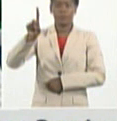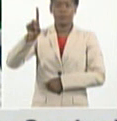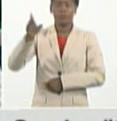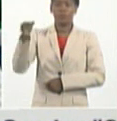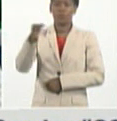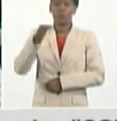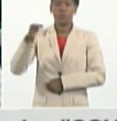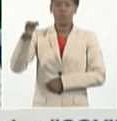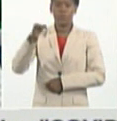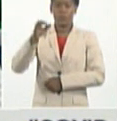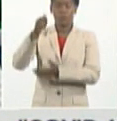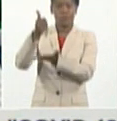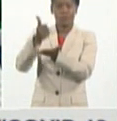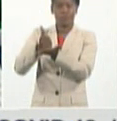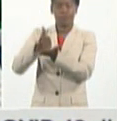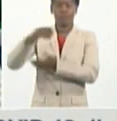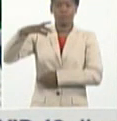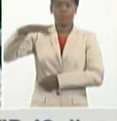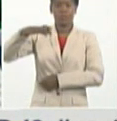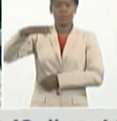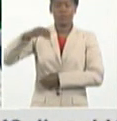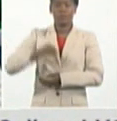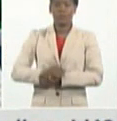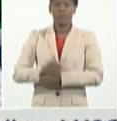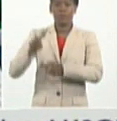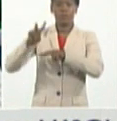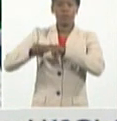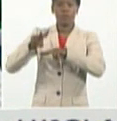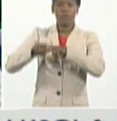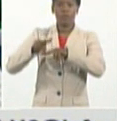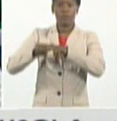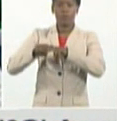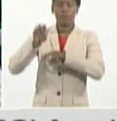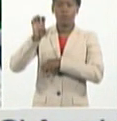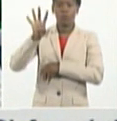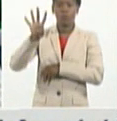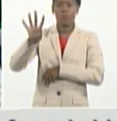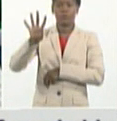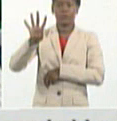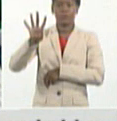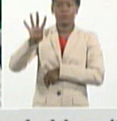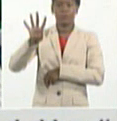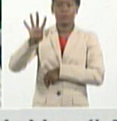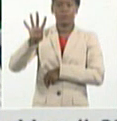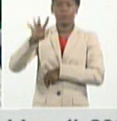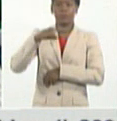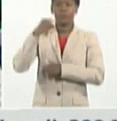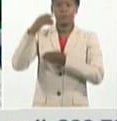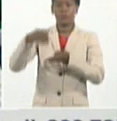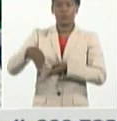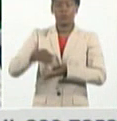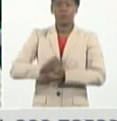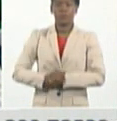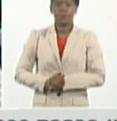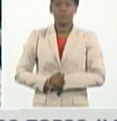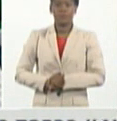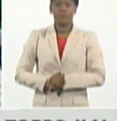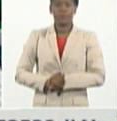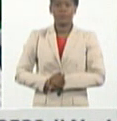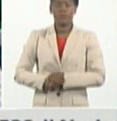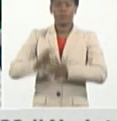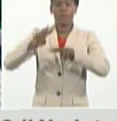municipio de Pinar. De la provincia de La Habana fallecen cuatro pacientes. De La Habana Vieja,